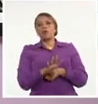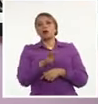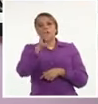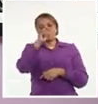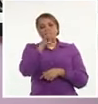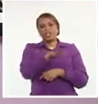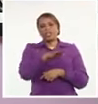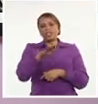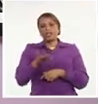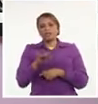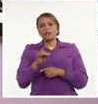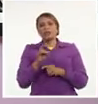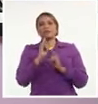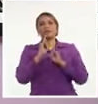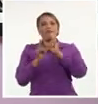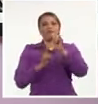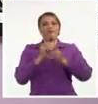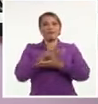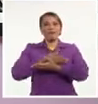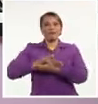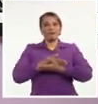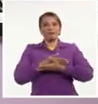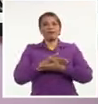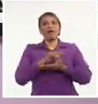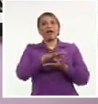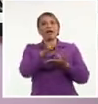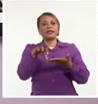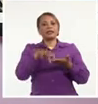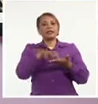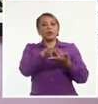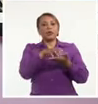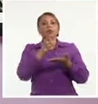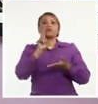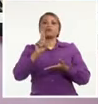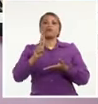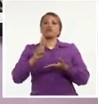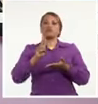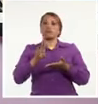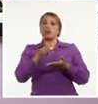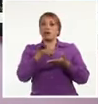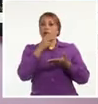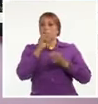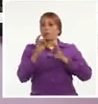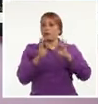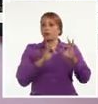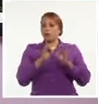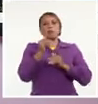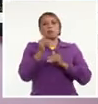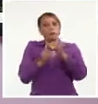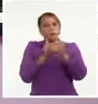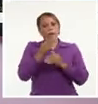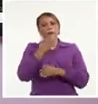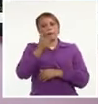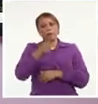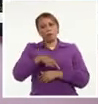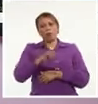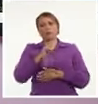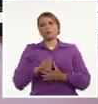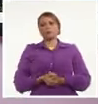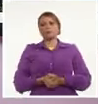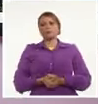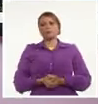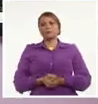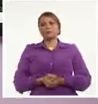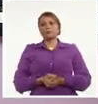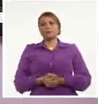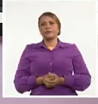ubicados en una extensión creada emergentemente, todos con evolución favorable hasta el momento. Precisó además que ante un